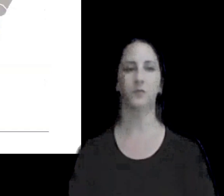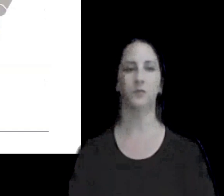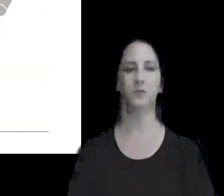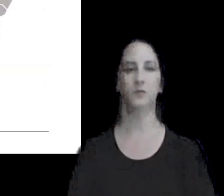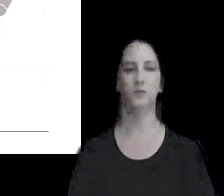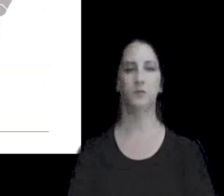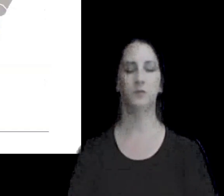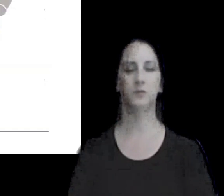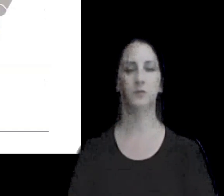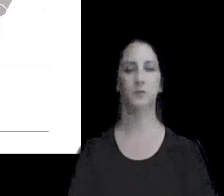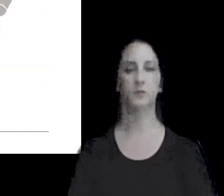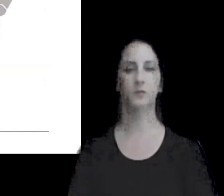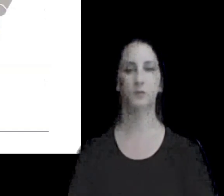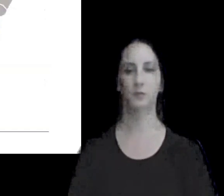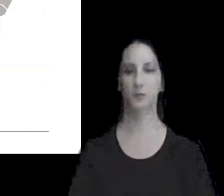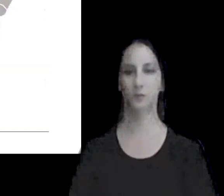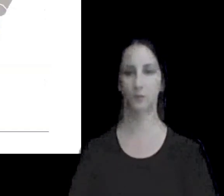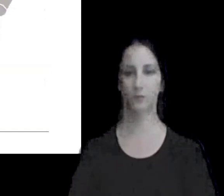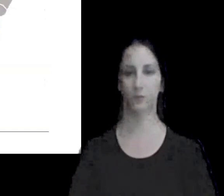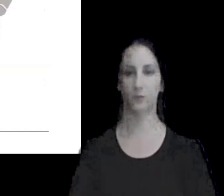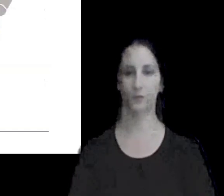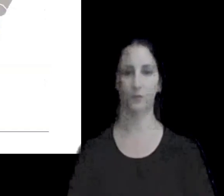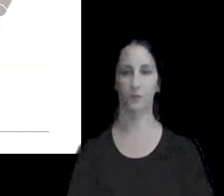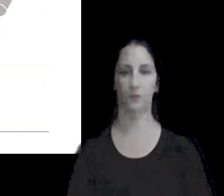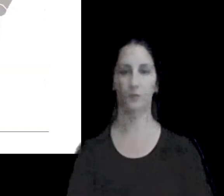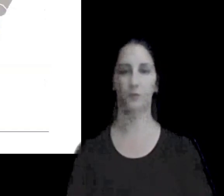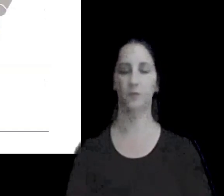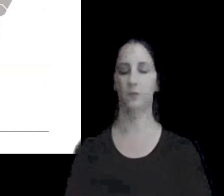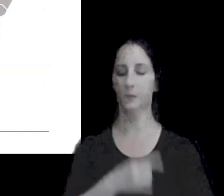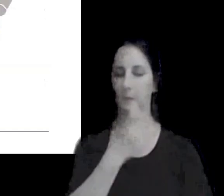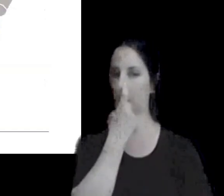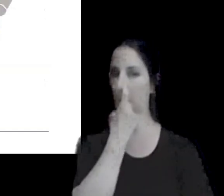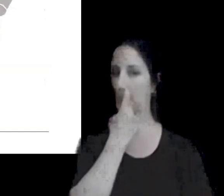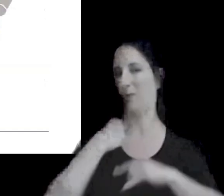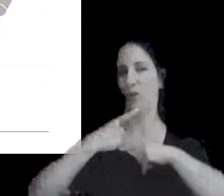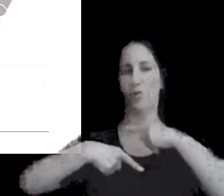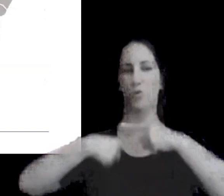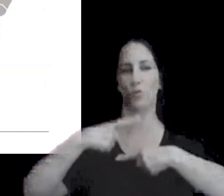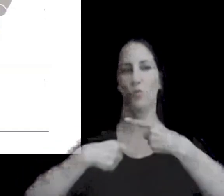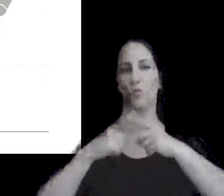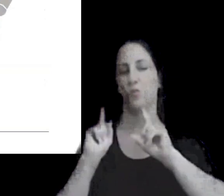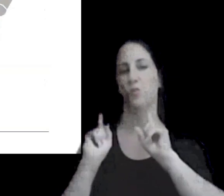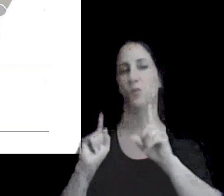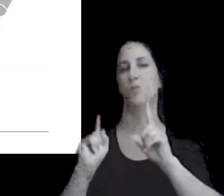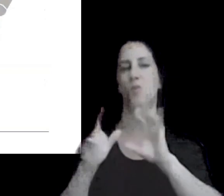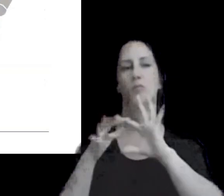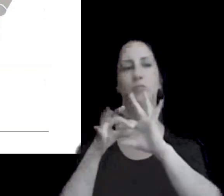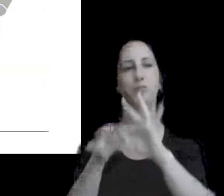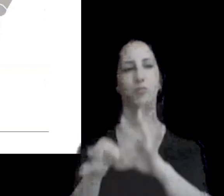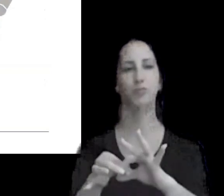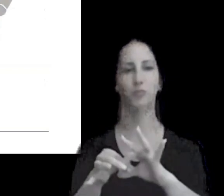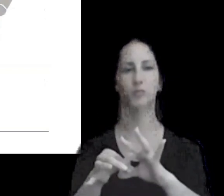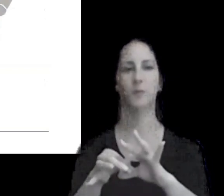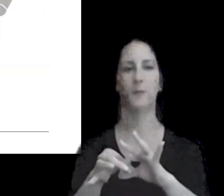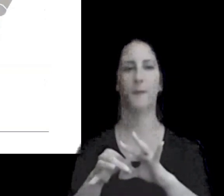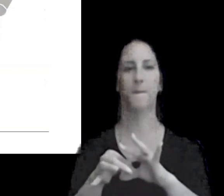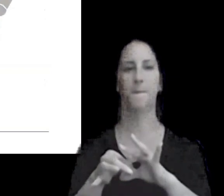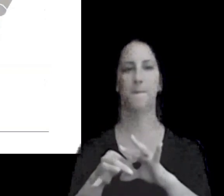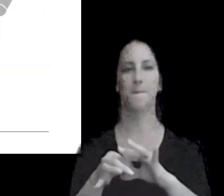bien con lo cual continuando con lo relativo hasta